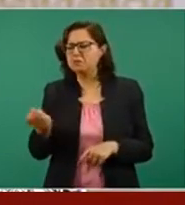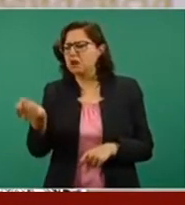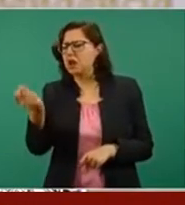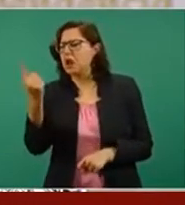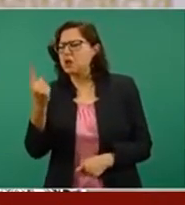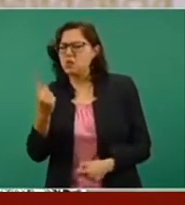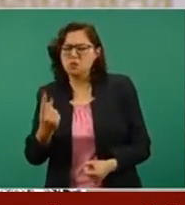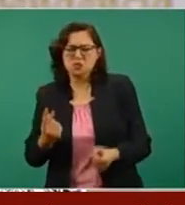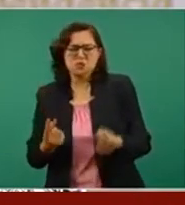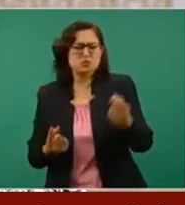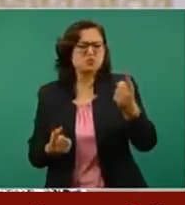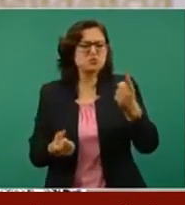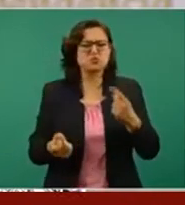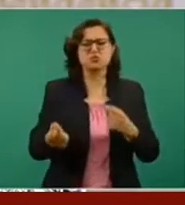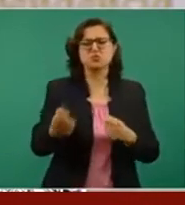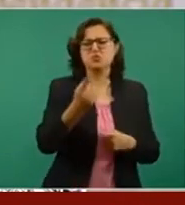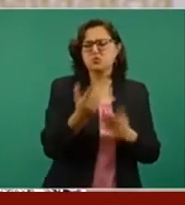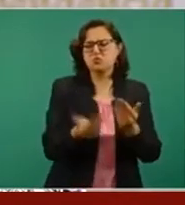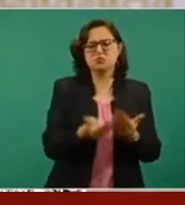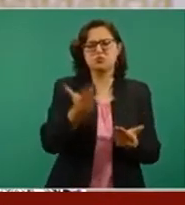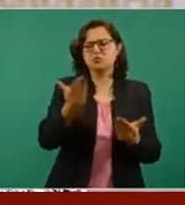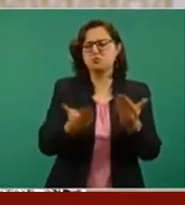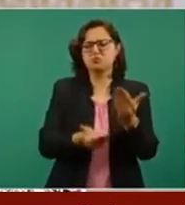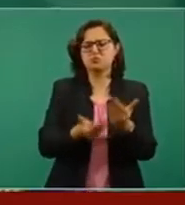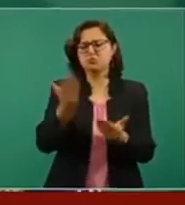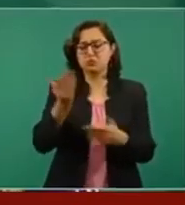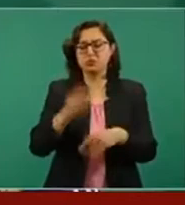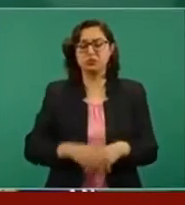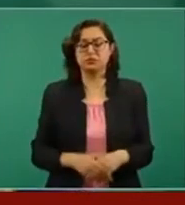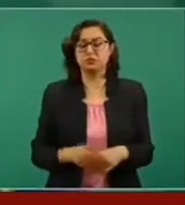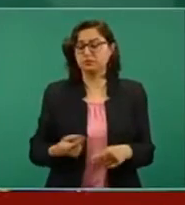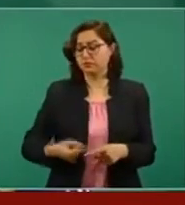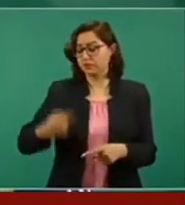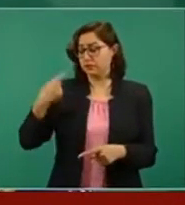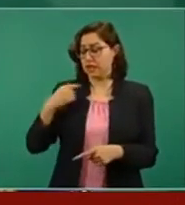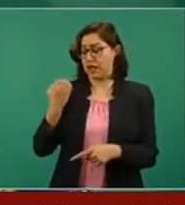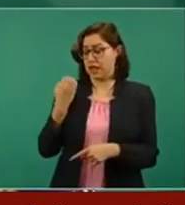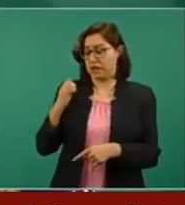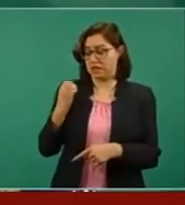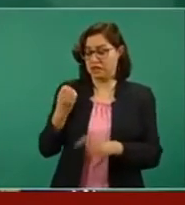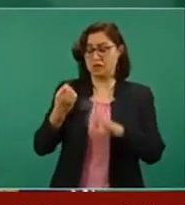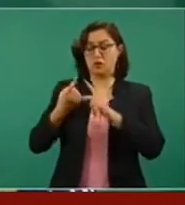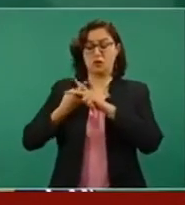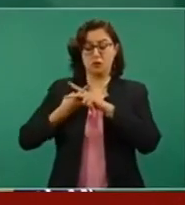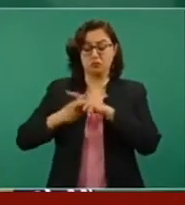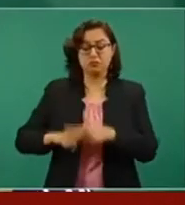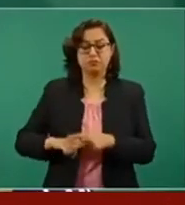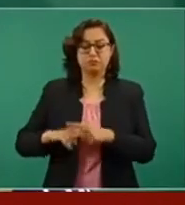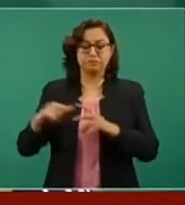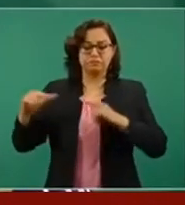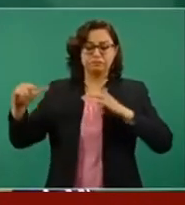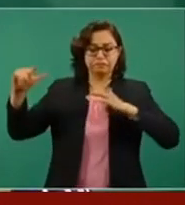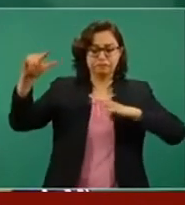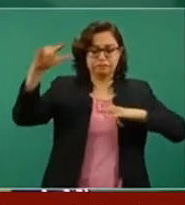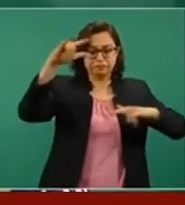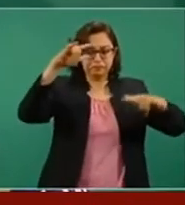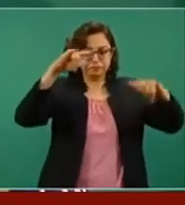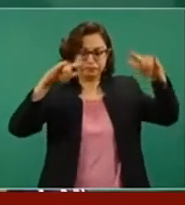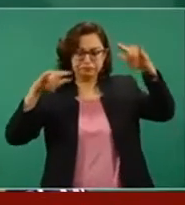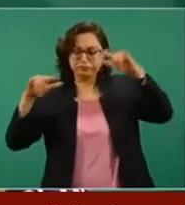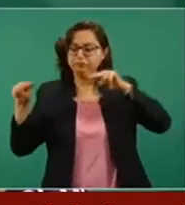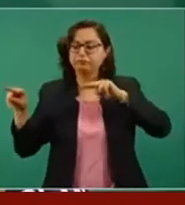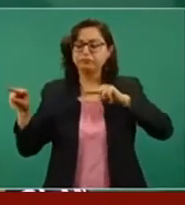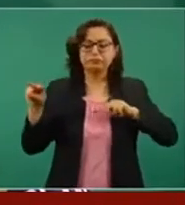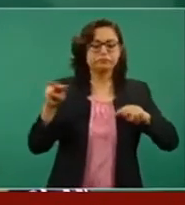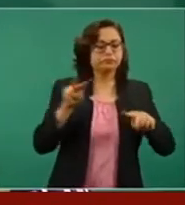permanecido desde el principio de año efectuando sobrevuelos sobre las áreas marítimas.